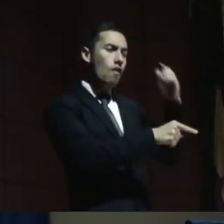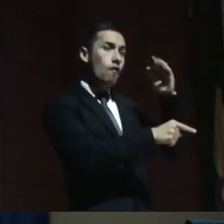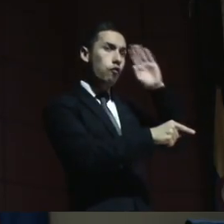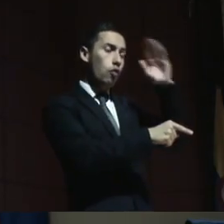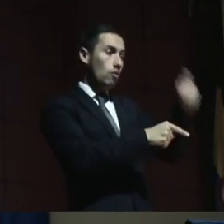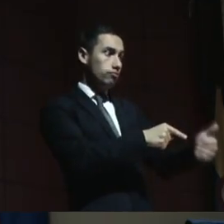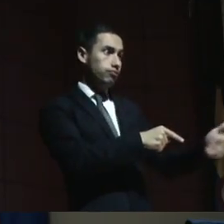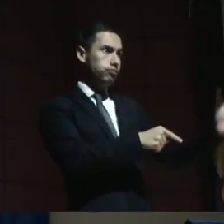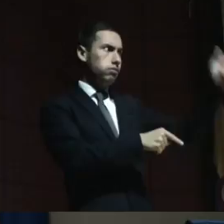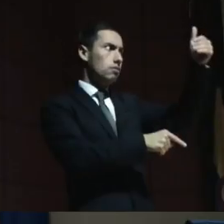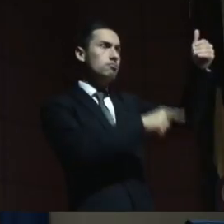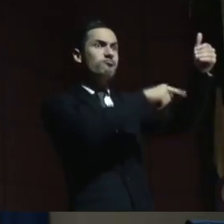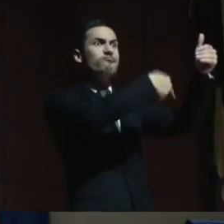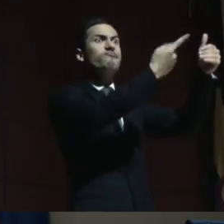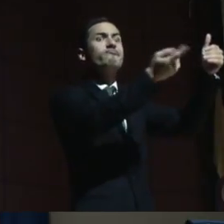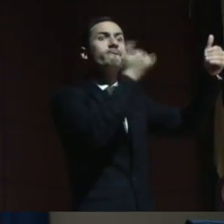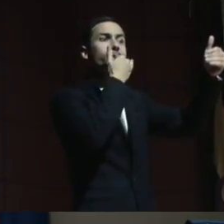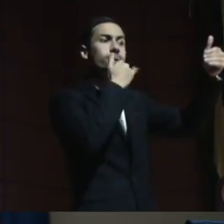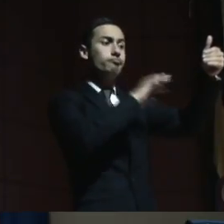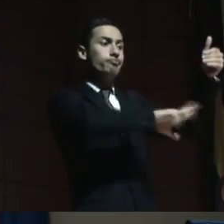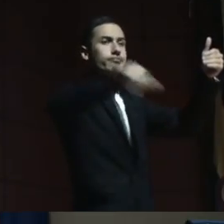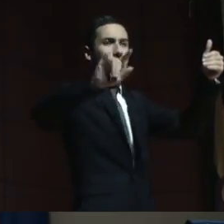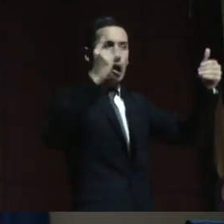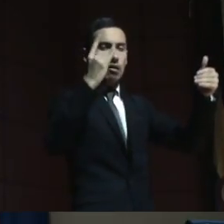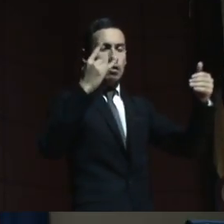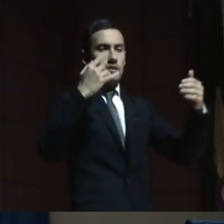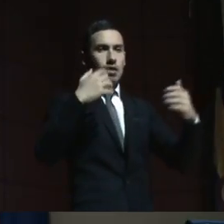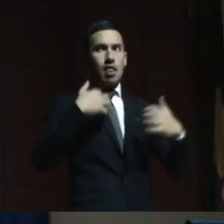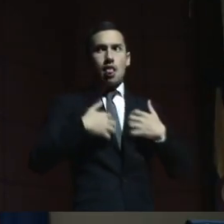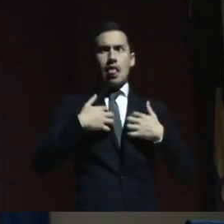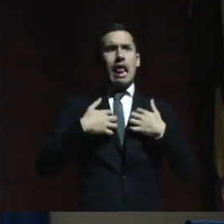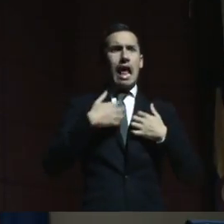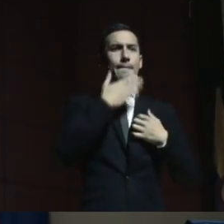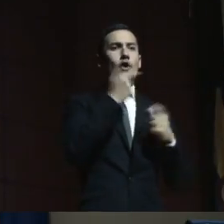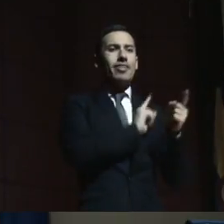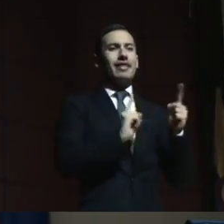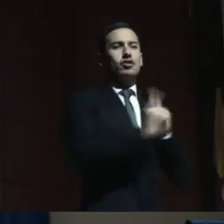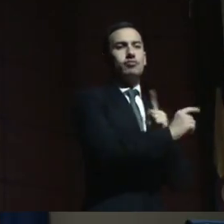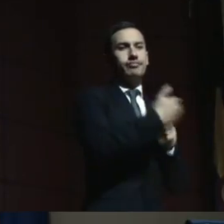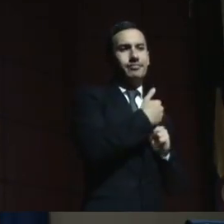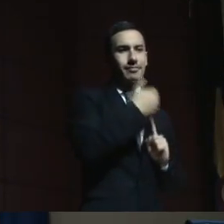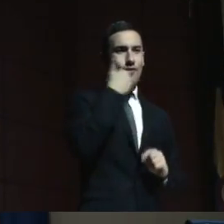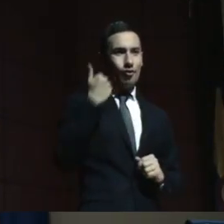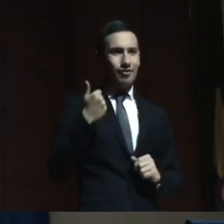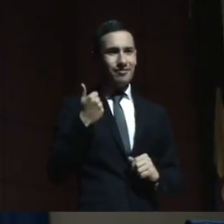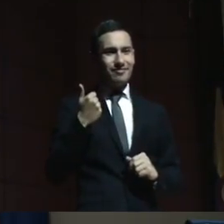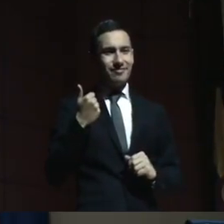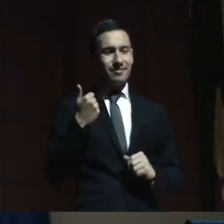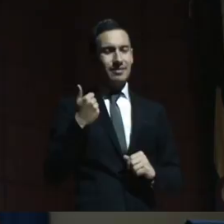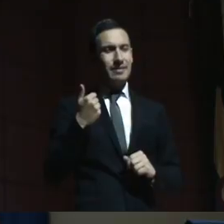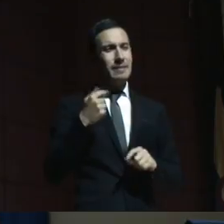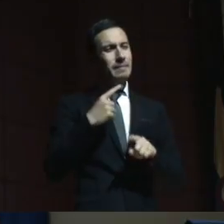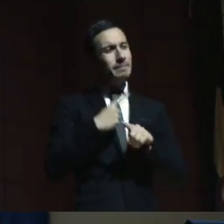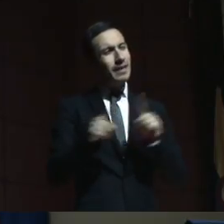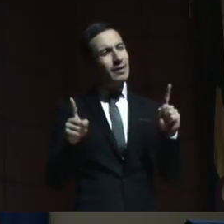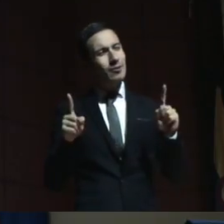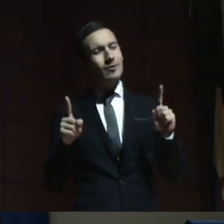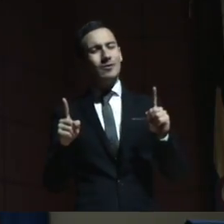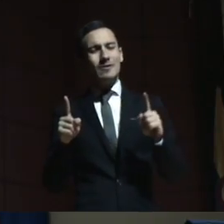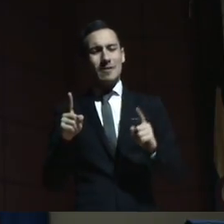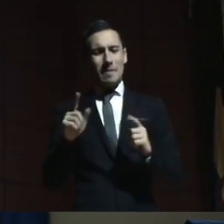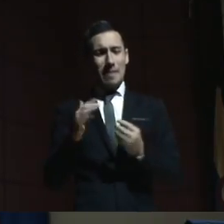esa protección del patrimonio, hoy también nos hemos dado cuenta que no es cierto que la